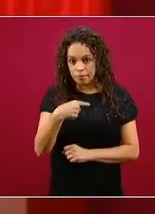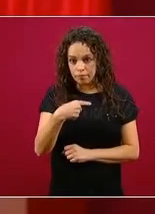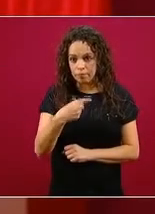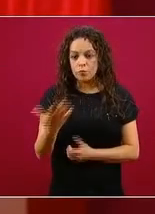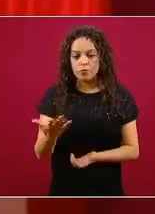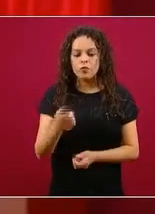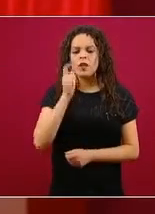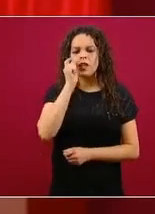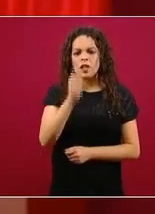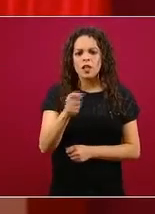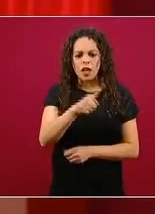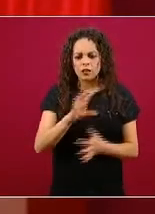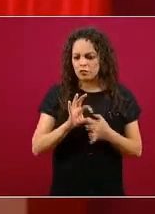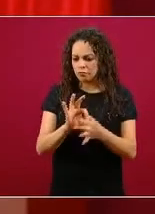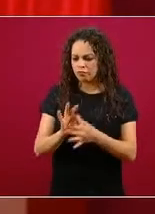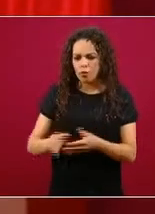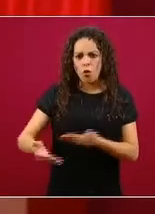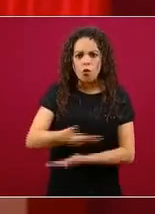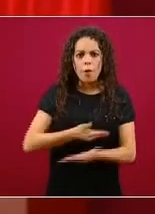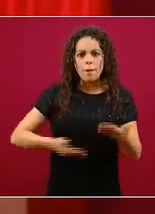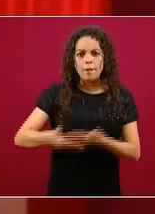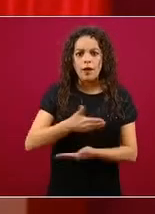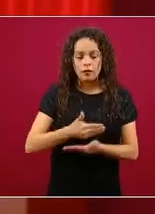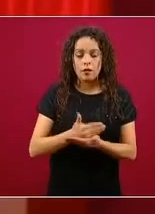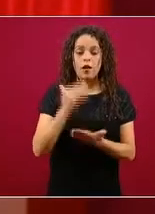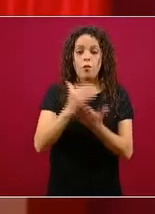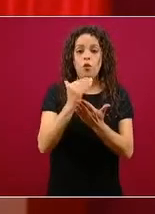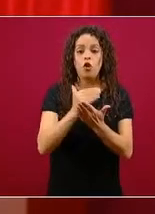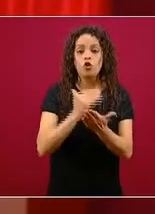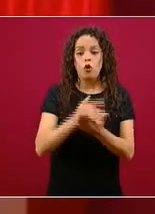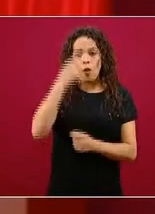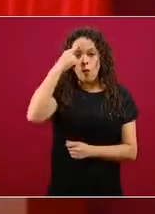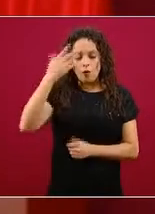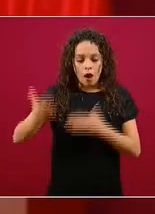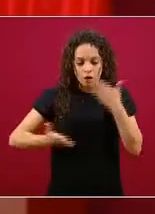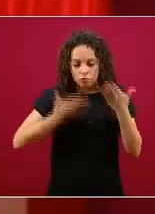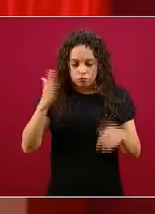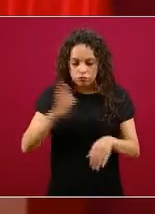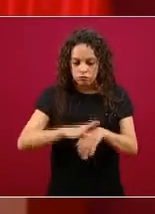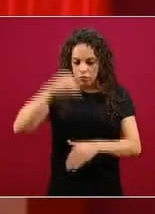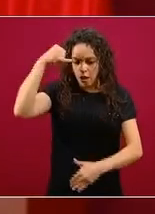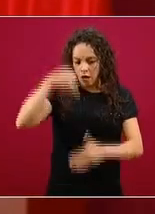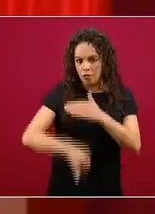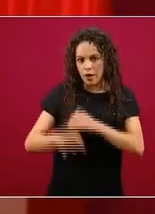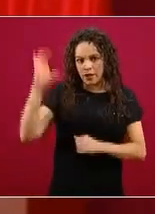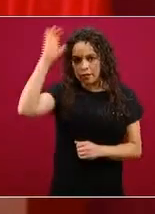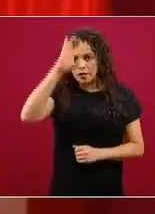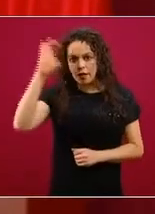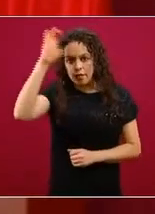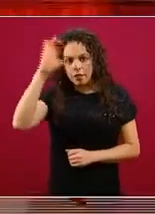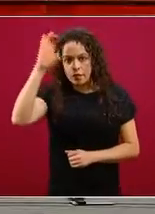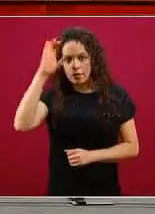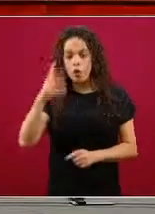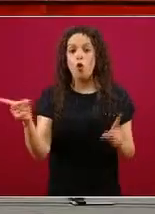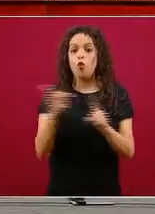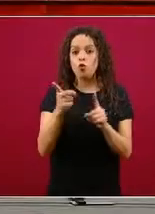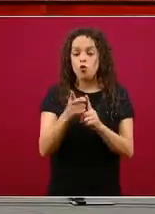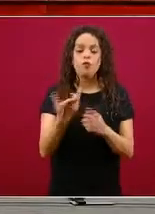parte de un protocolo de estudio científico en hospitales de la Ciudad de México